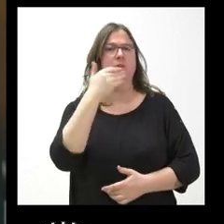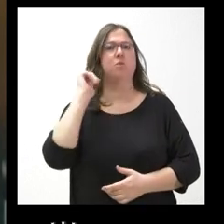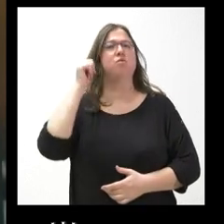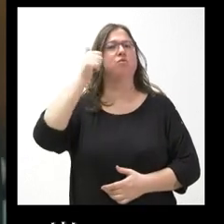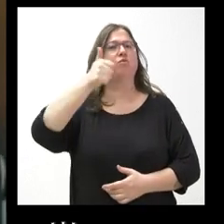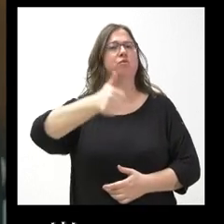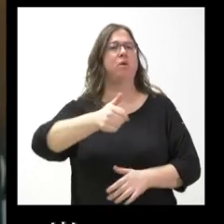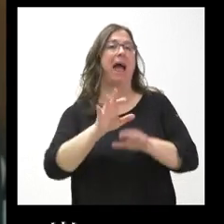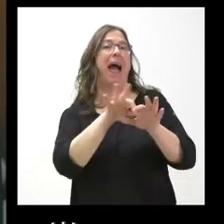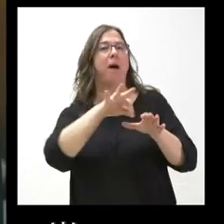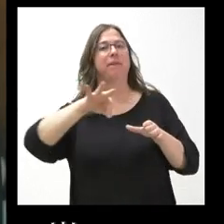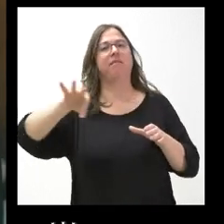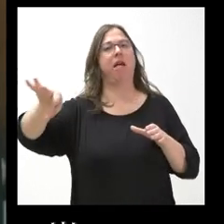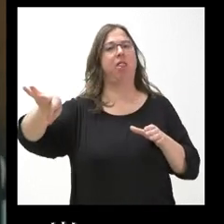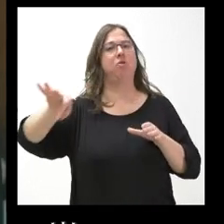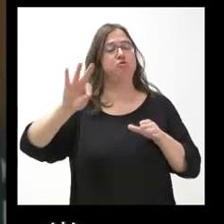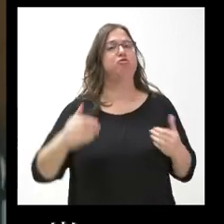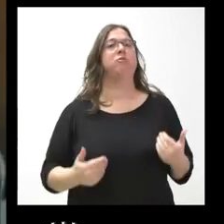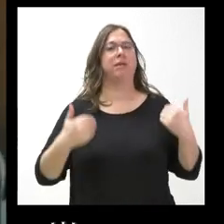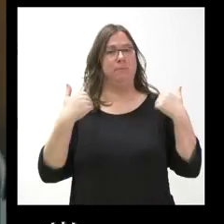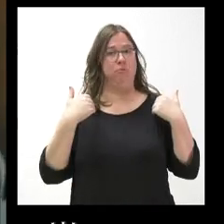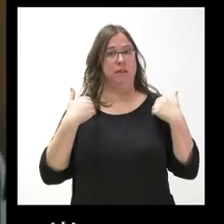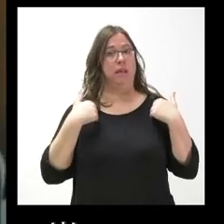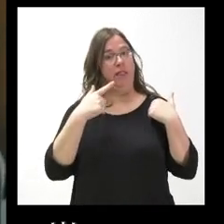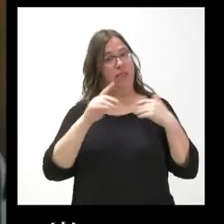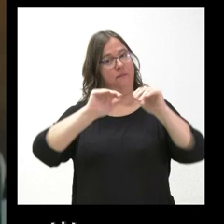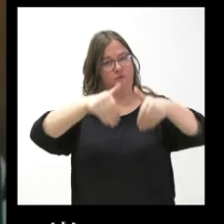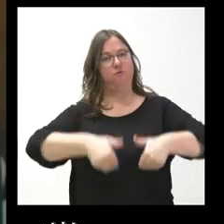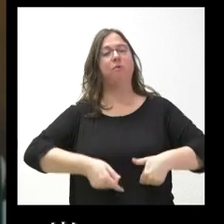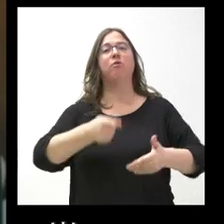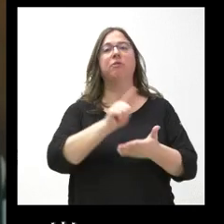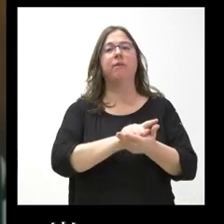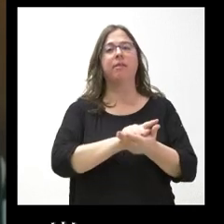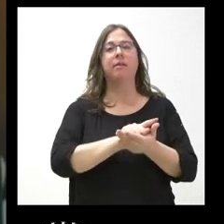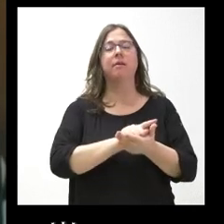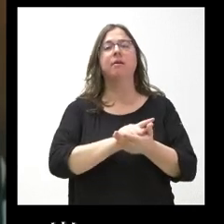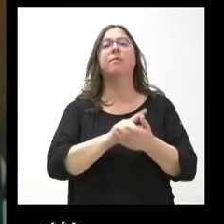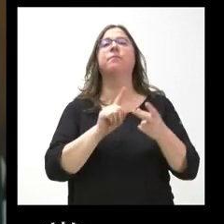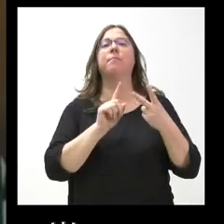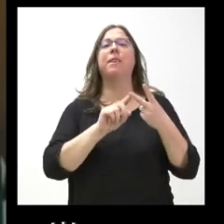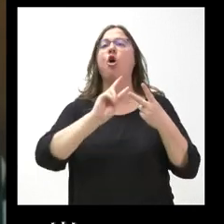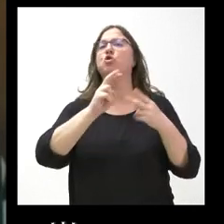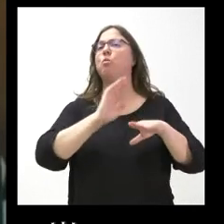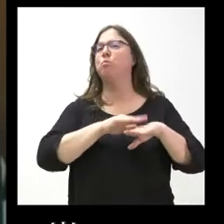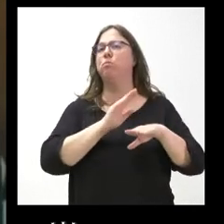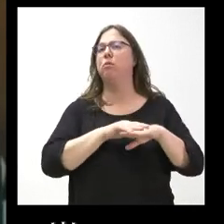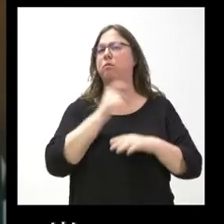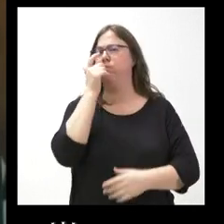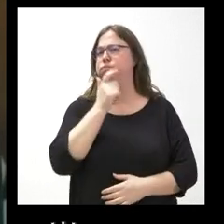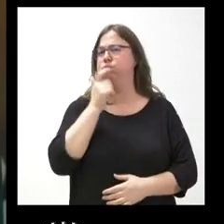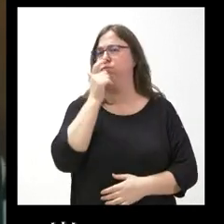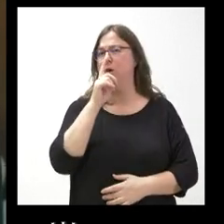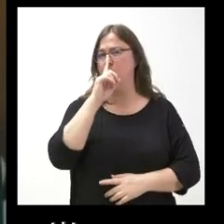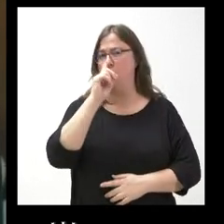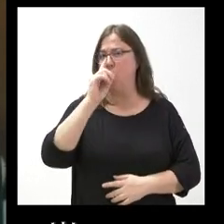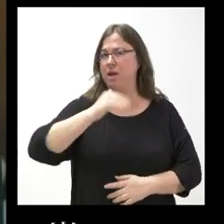tiempo apartado de la responsabilidad a la que se le tiene que volver a restituir. Y, por otra parte, porque se ha tardado tantísimo tiempo, más de un